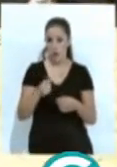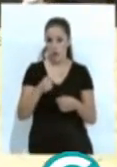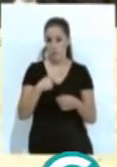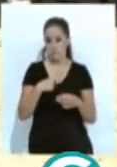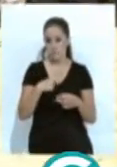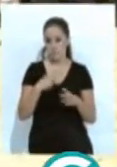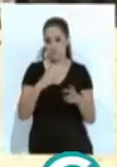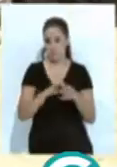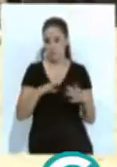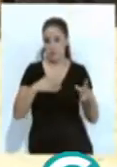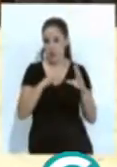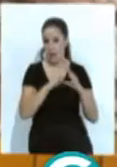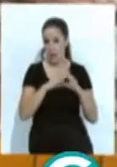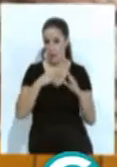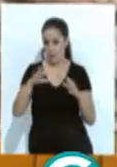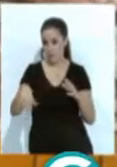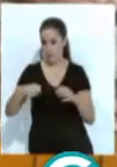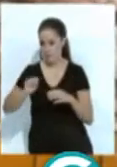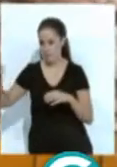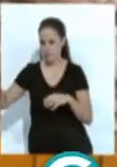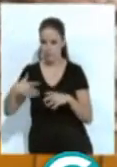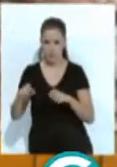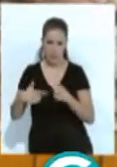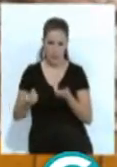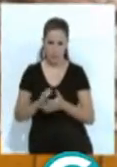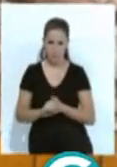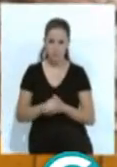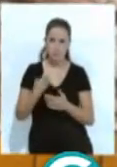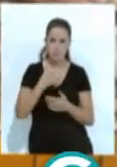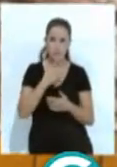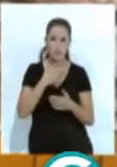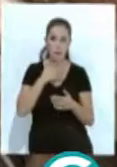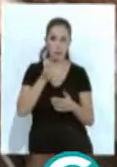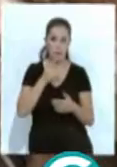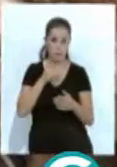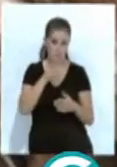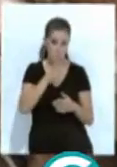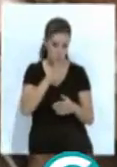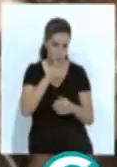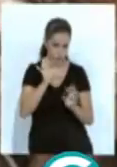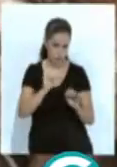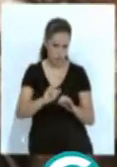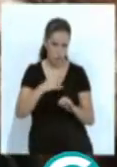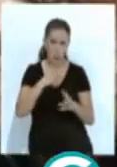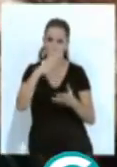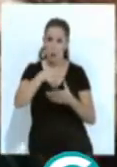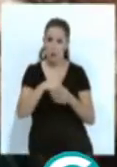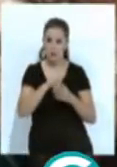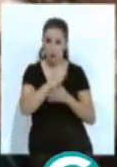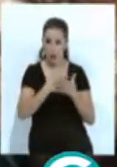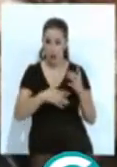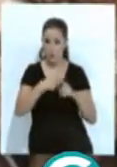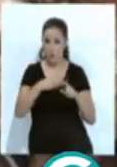catedral pues se haría la que lo habría trasladado. Son demasiados enigmas alrededor de unas piezas que tienen valor, pero no están dentro del catálogo de bienes